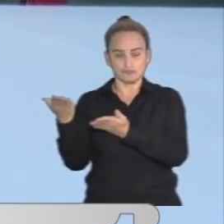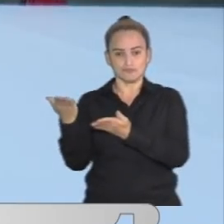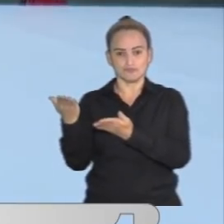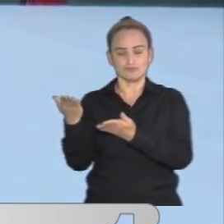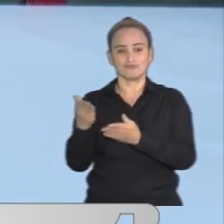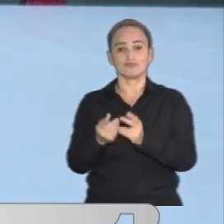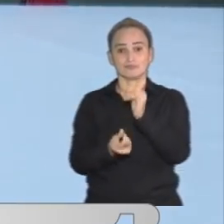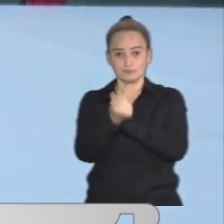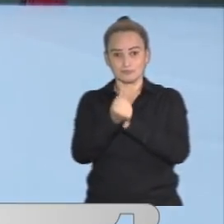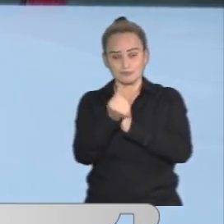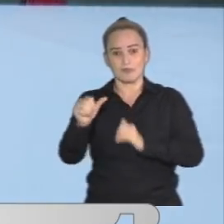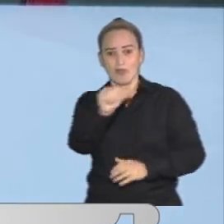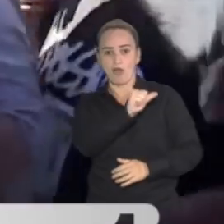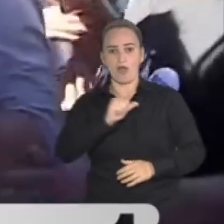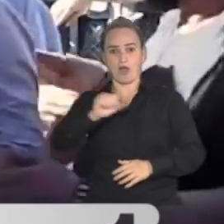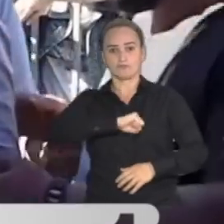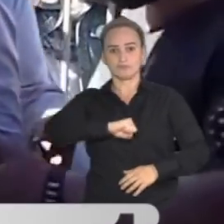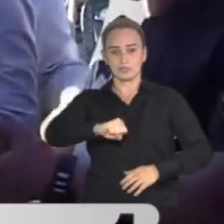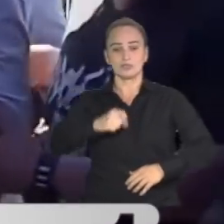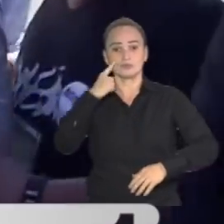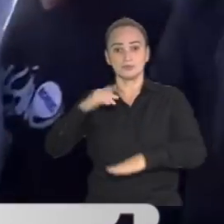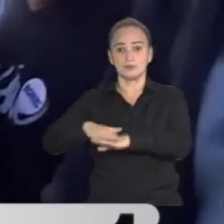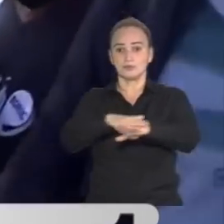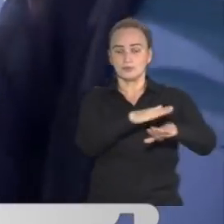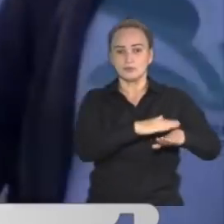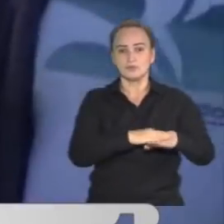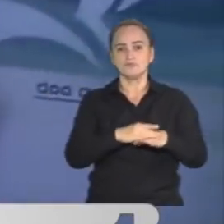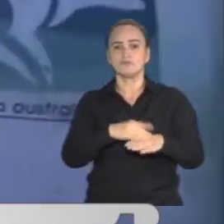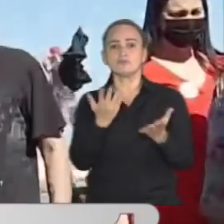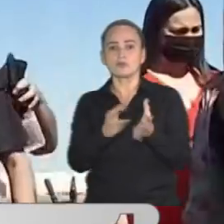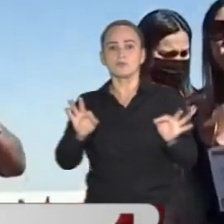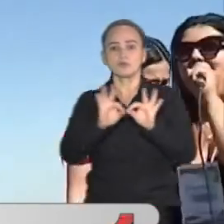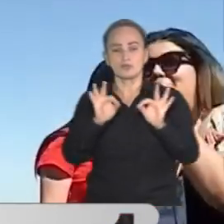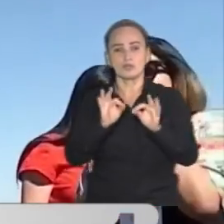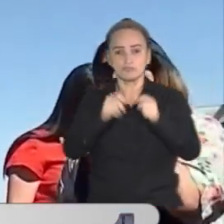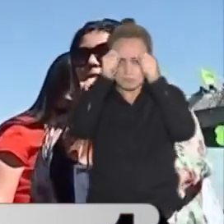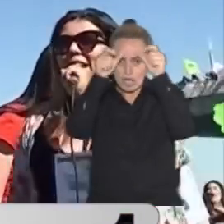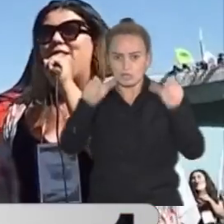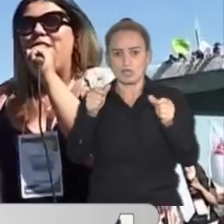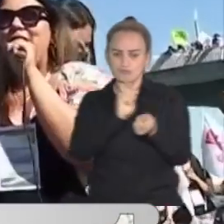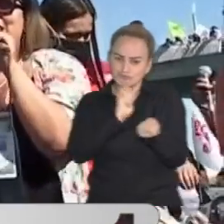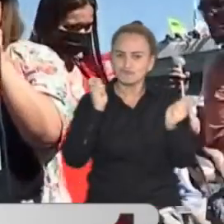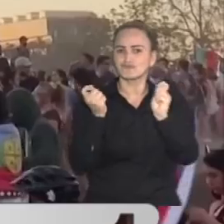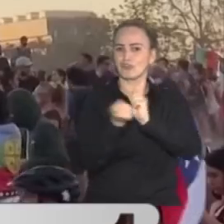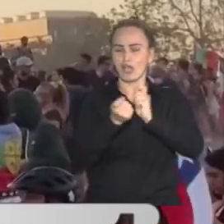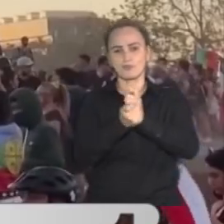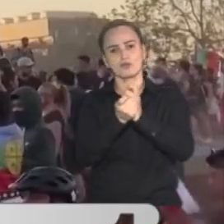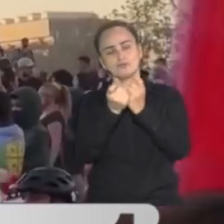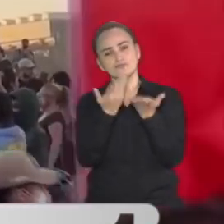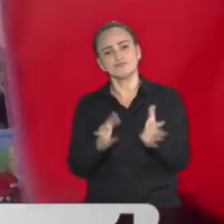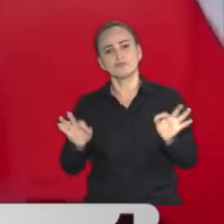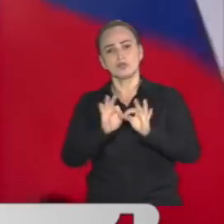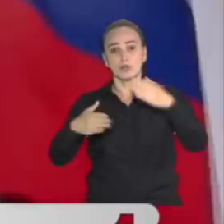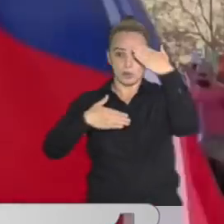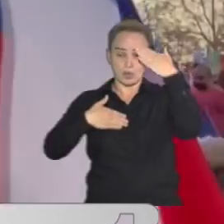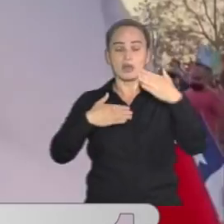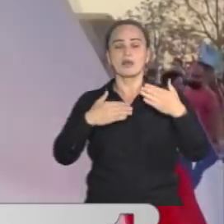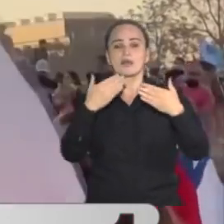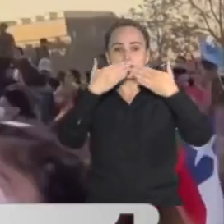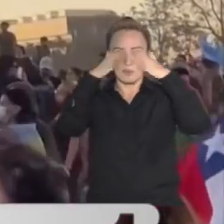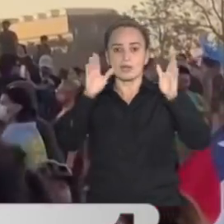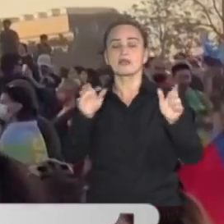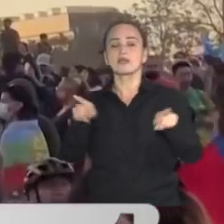ecologista, feminista y regionalista, ha dicho que busca ampliar el papel del Estado hacia un modelo de bienestar parecido al de Europa.